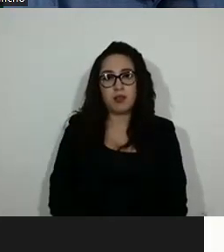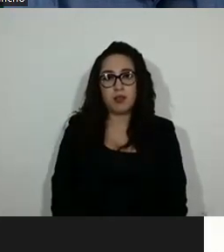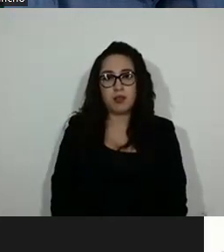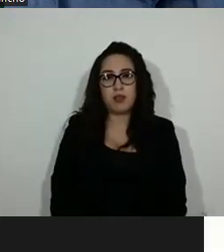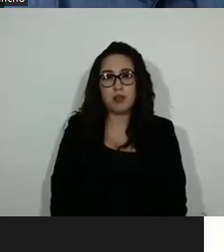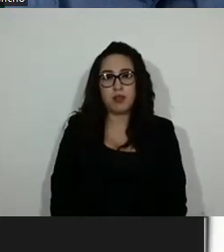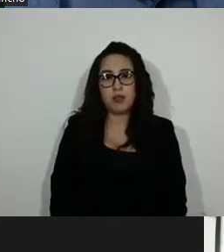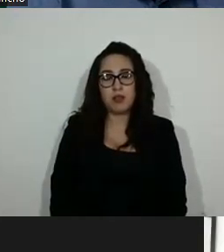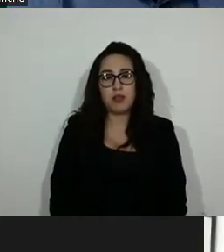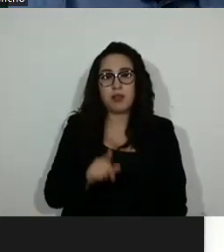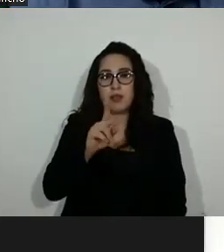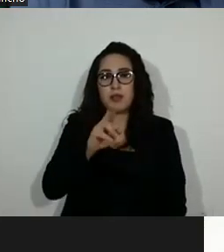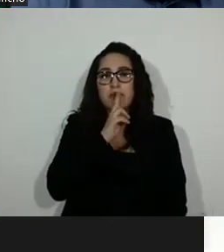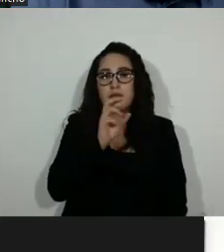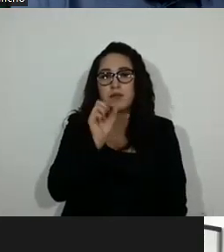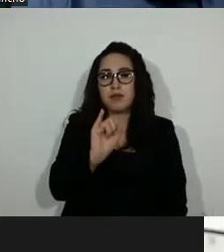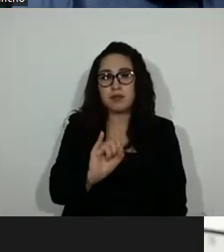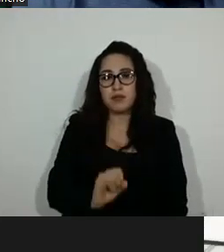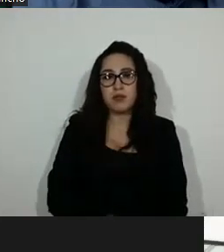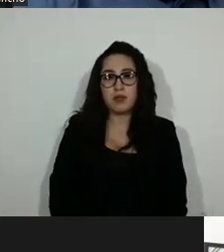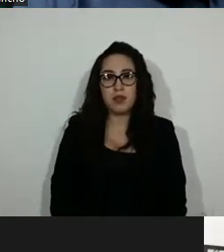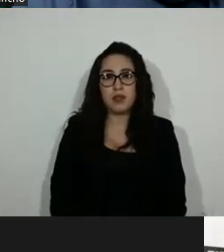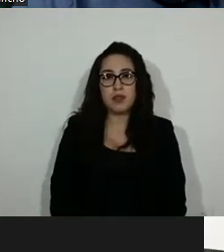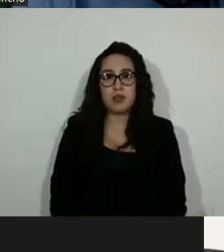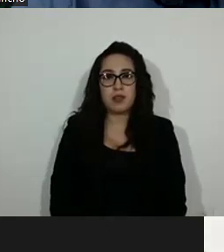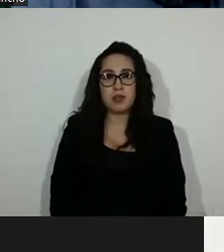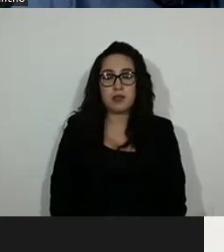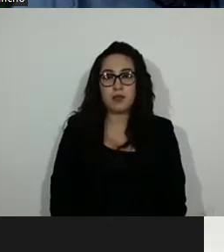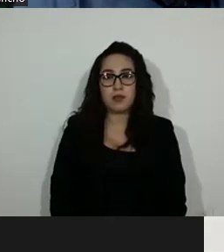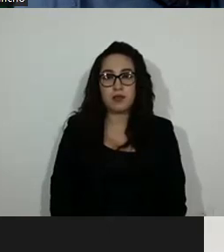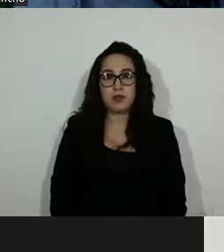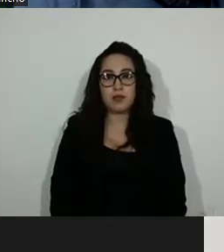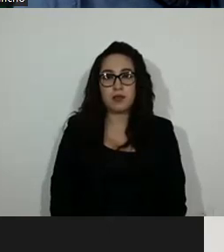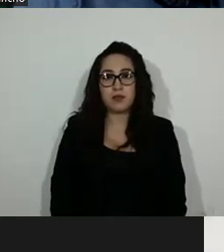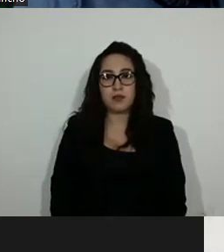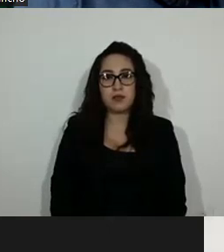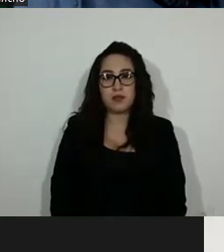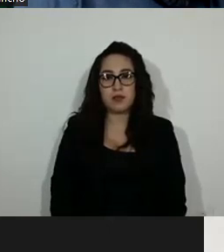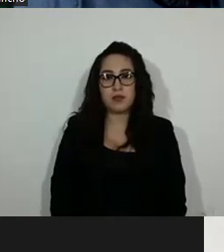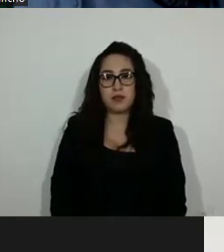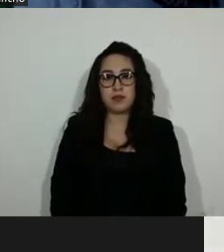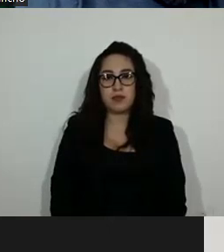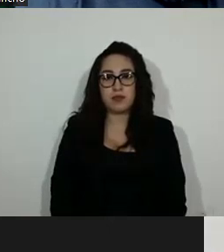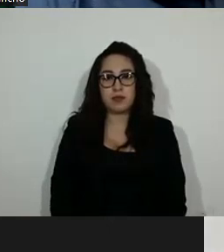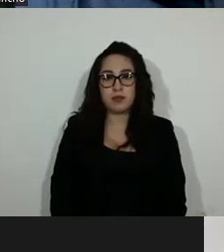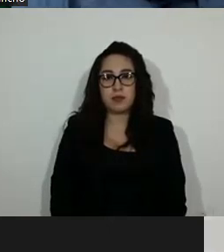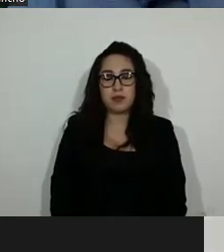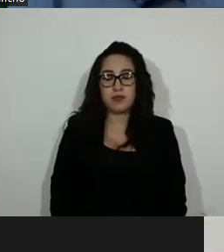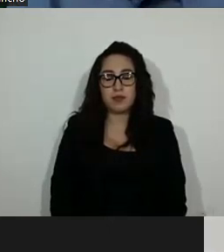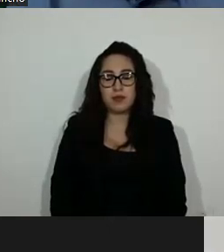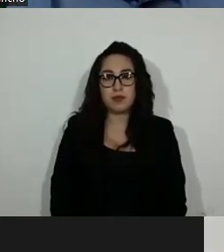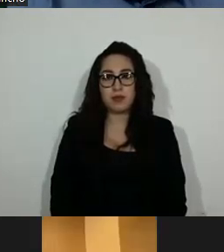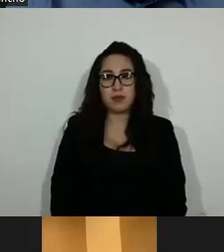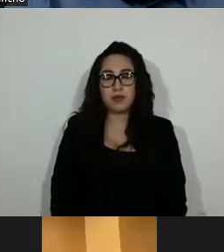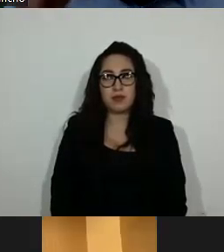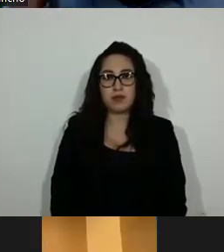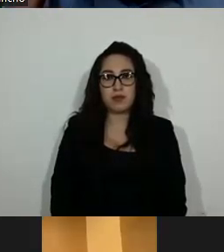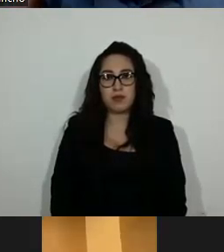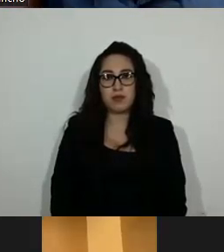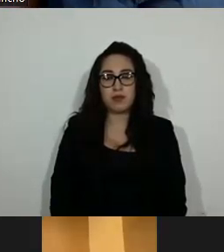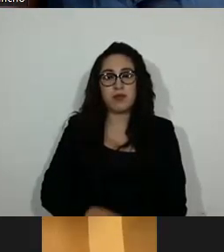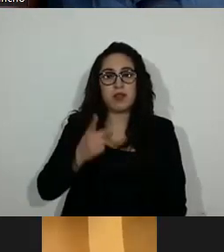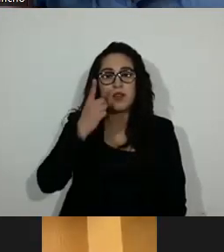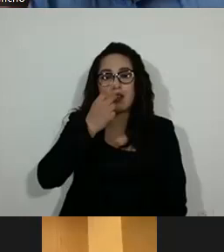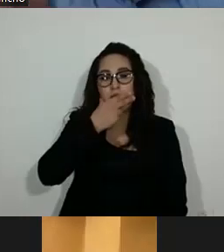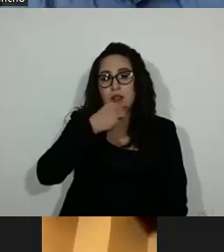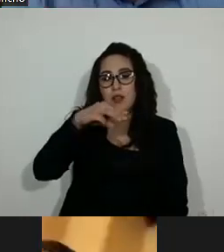Marisela Zúñiga, a favor. Gracias, diputada Marisela. Gracias, diputado. Diputado Miguel